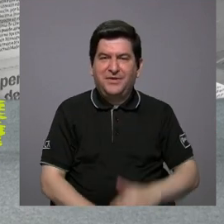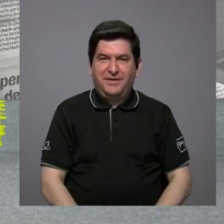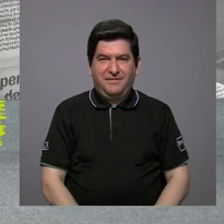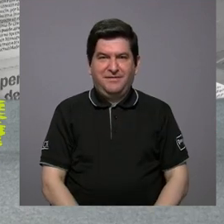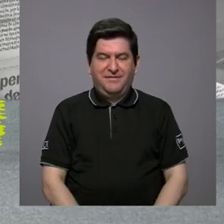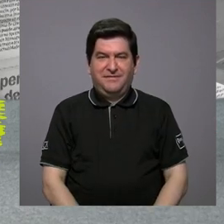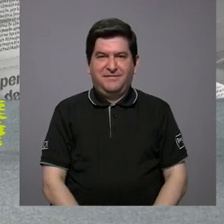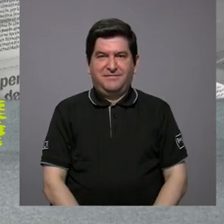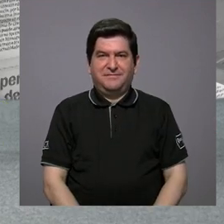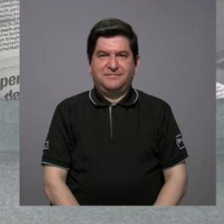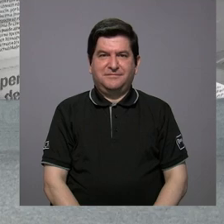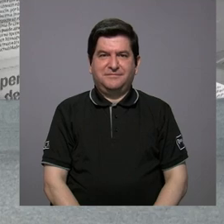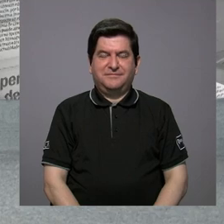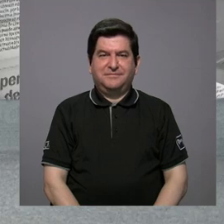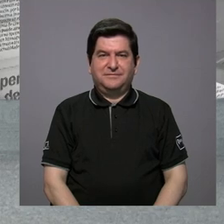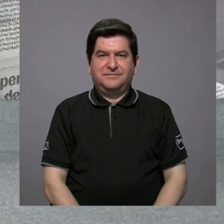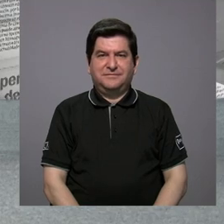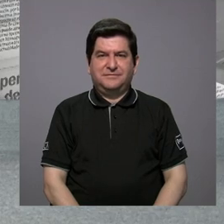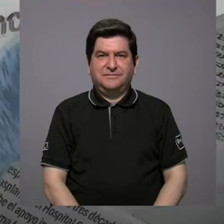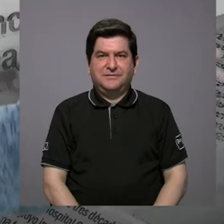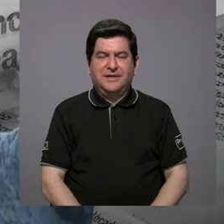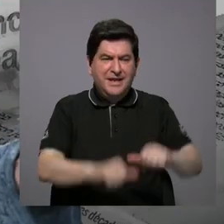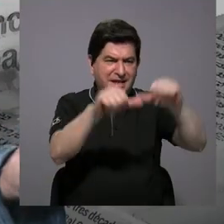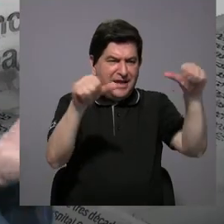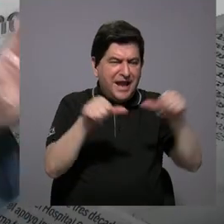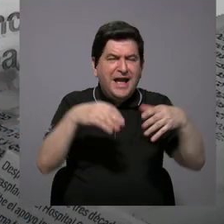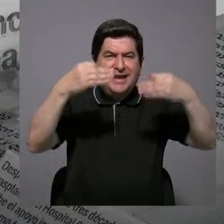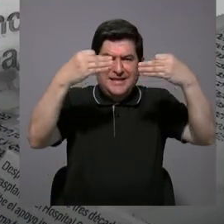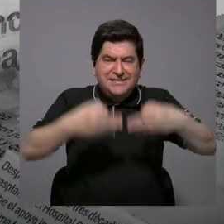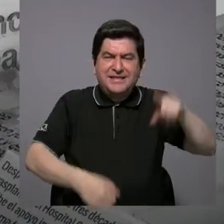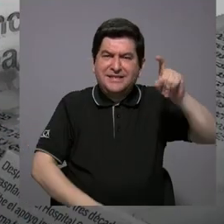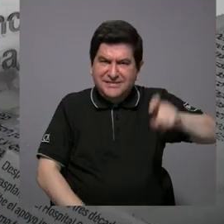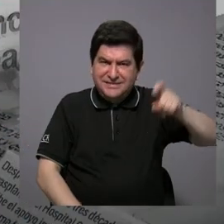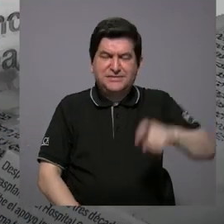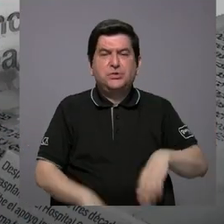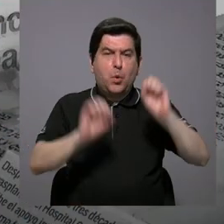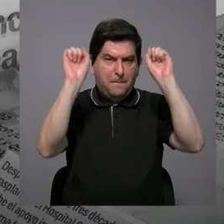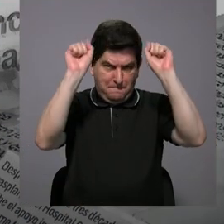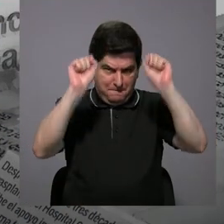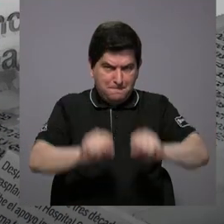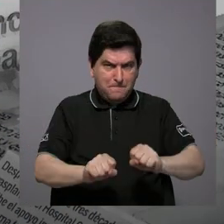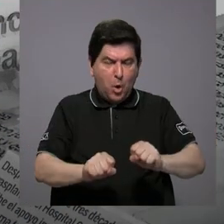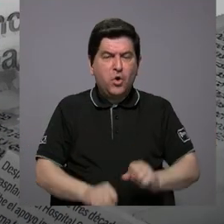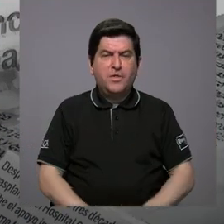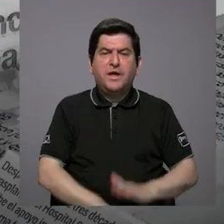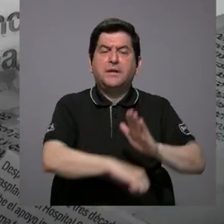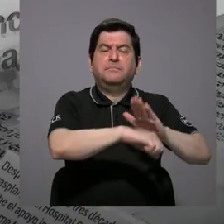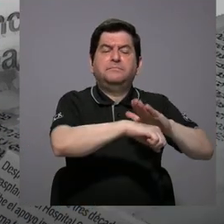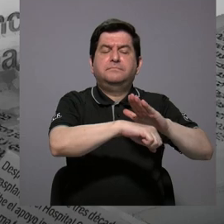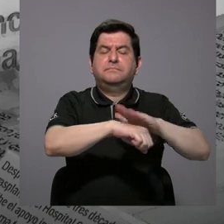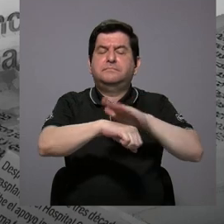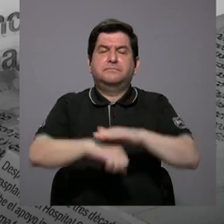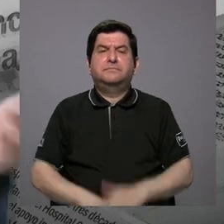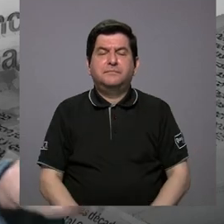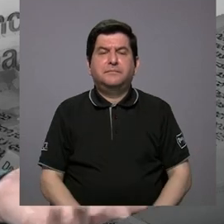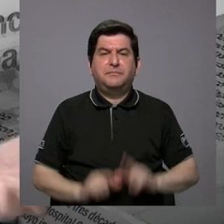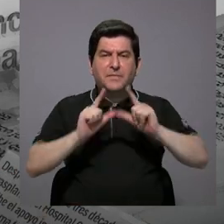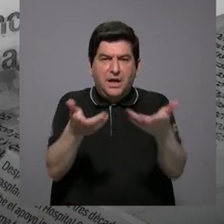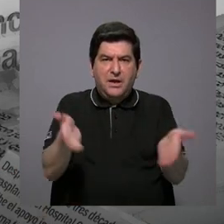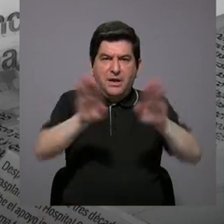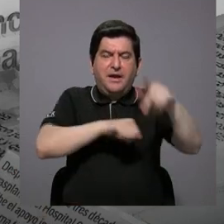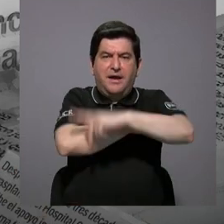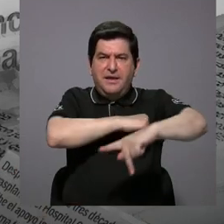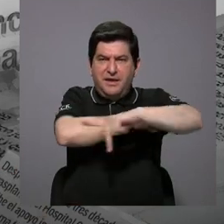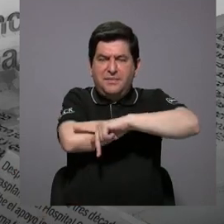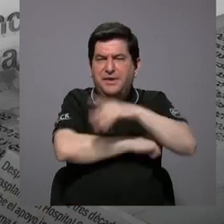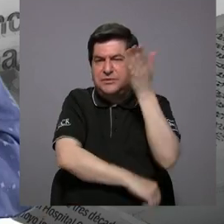necesario, se necesitan más áreas de decisión para poder dar permisos para rellenos sanitarios en este